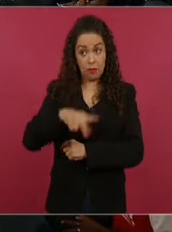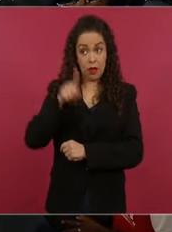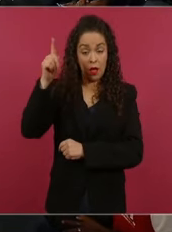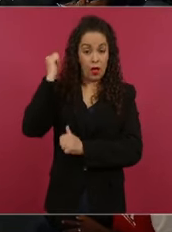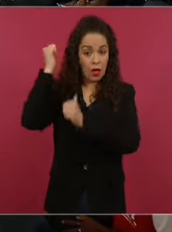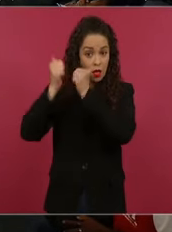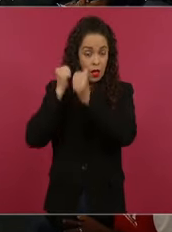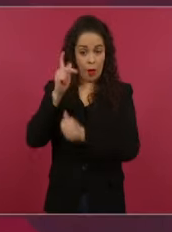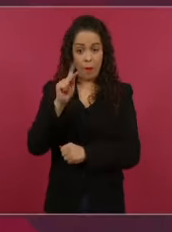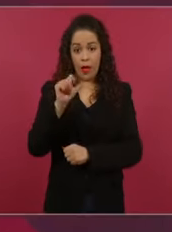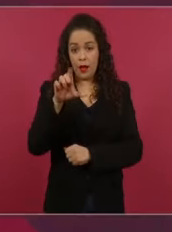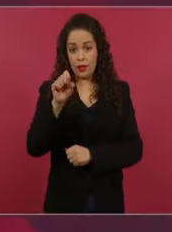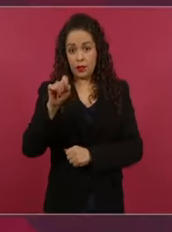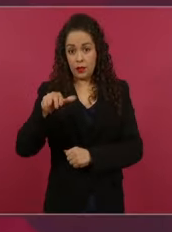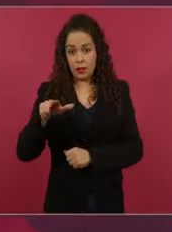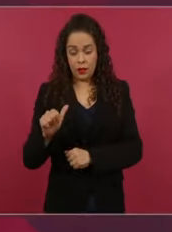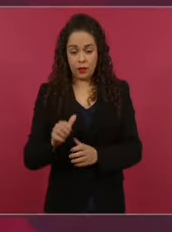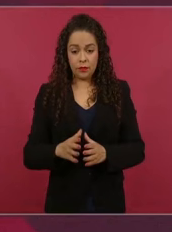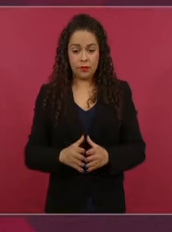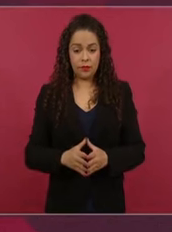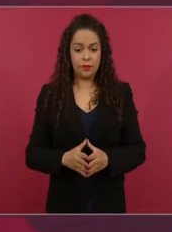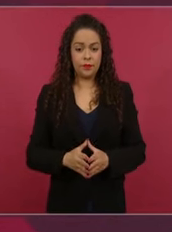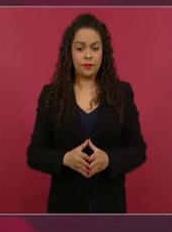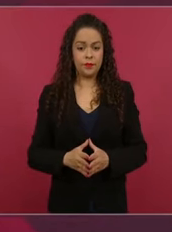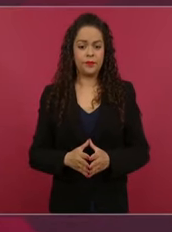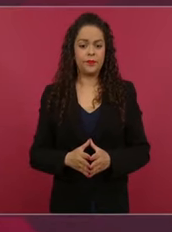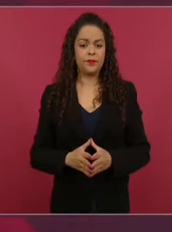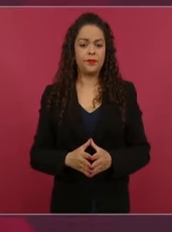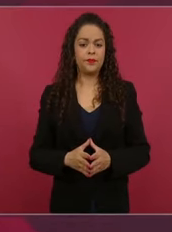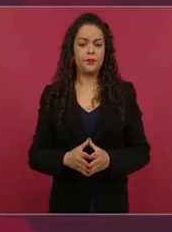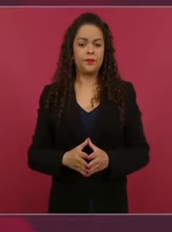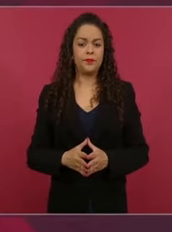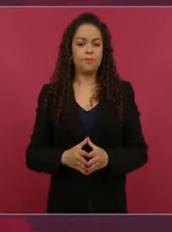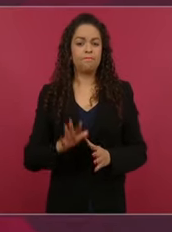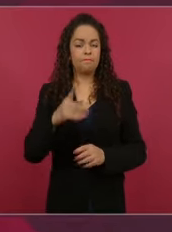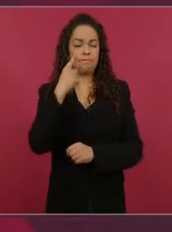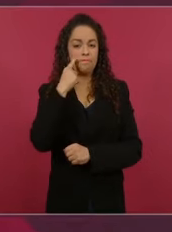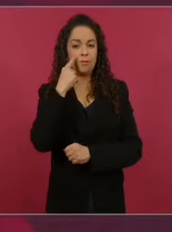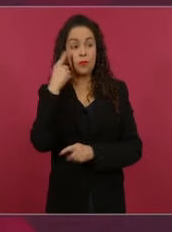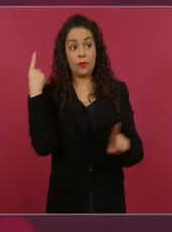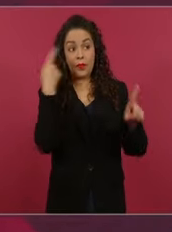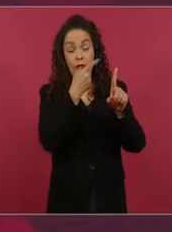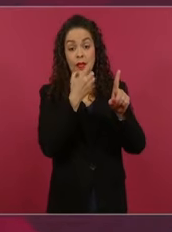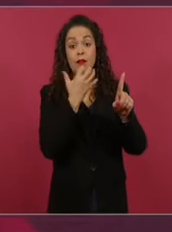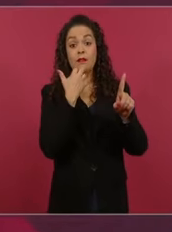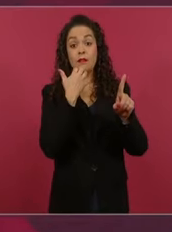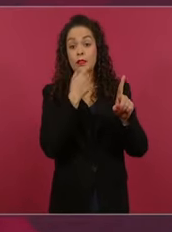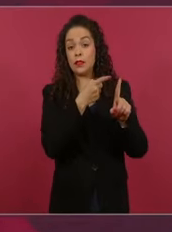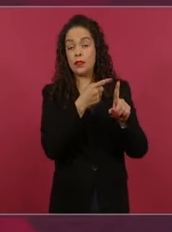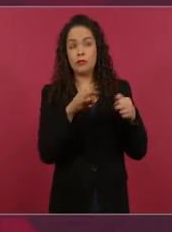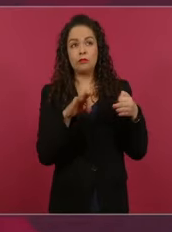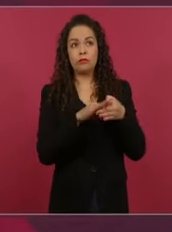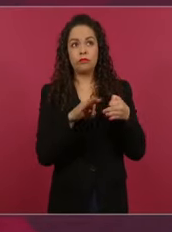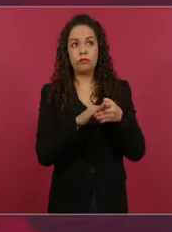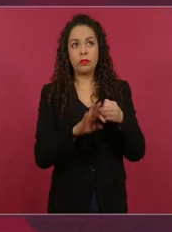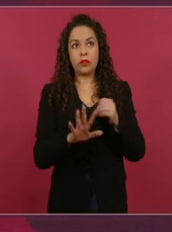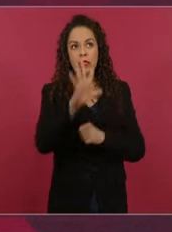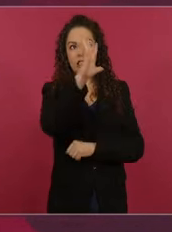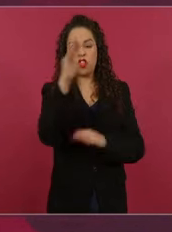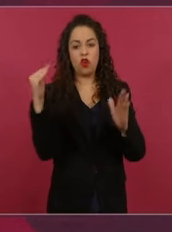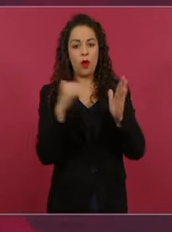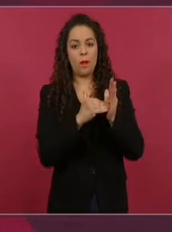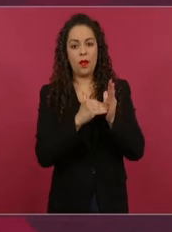general, en Israel, alrededor de 5 mil